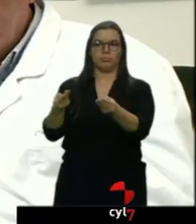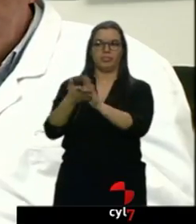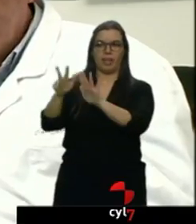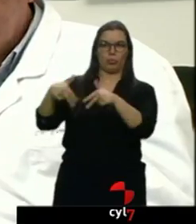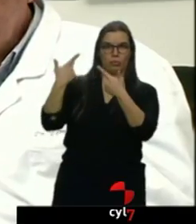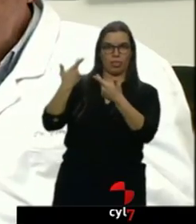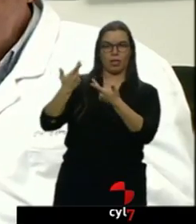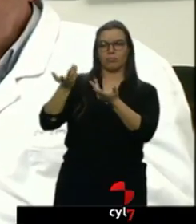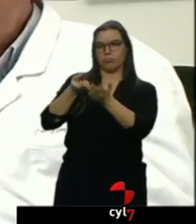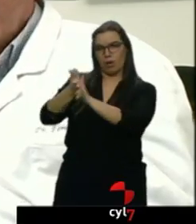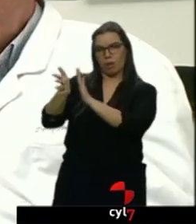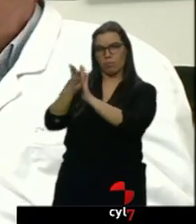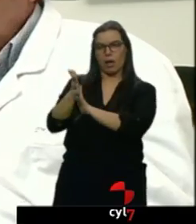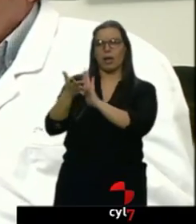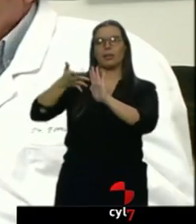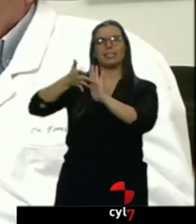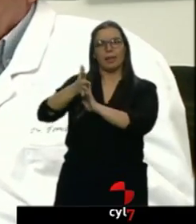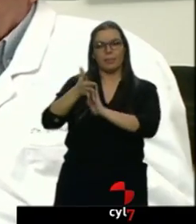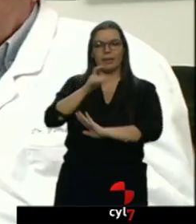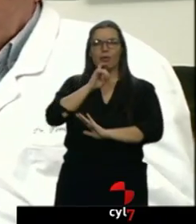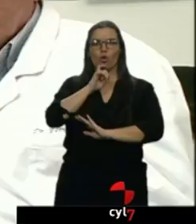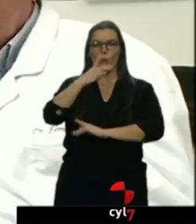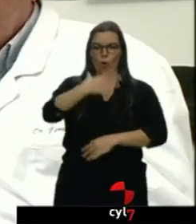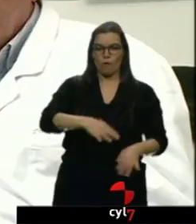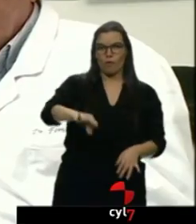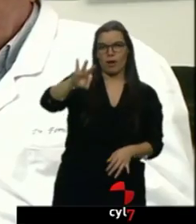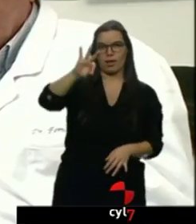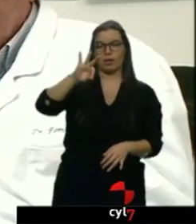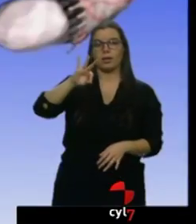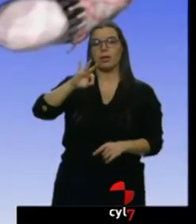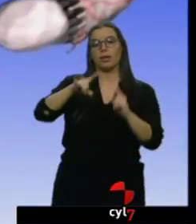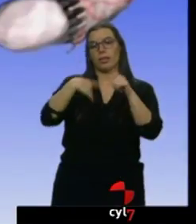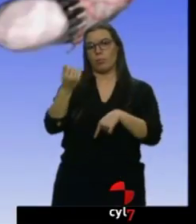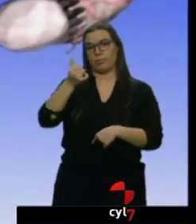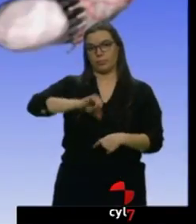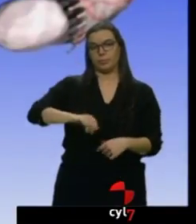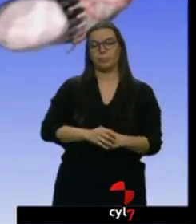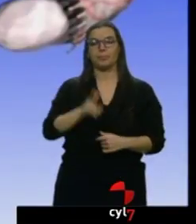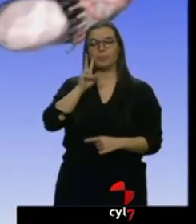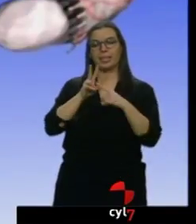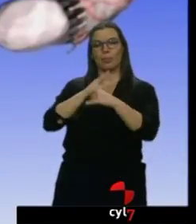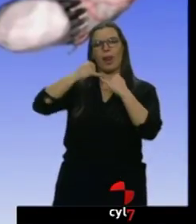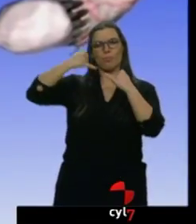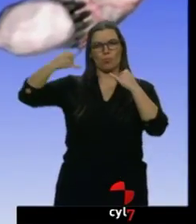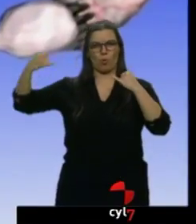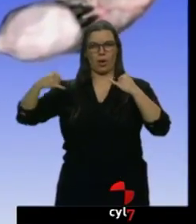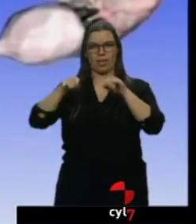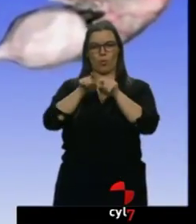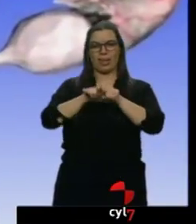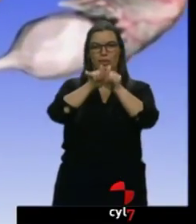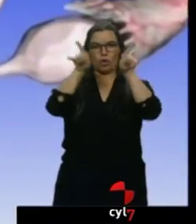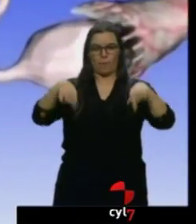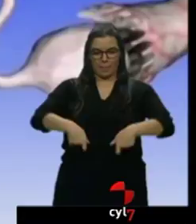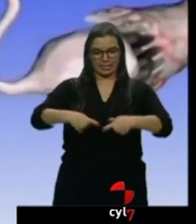se la va a quitar y luego, pues nada, se la programará en quirófano. El ESURE es un muelle que bloquea las trompas de falopio.